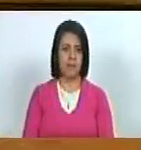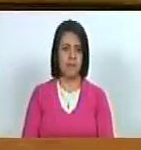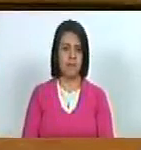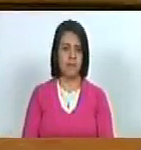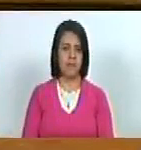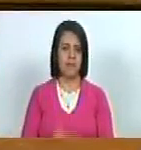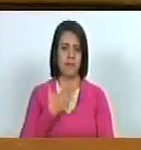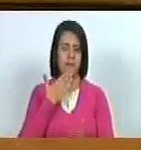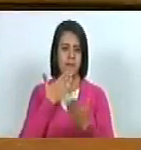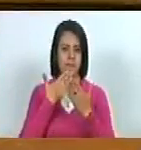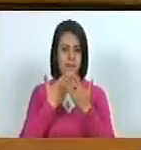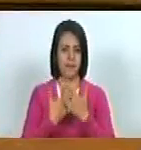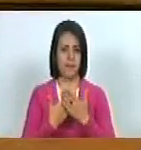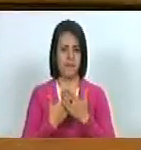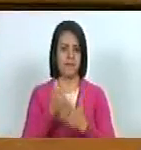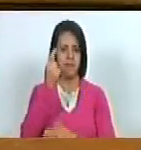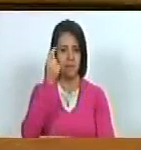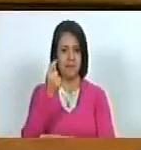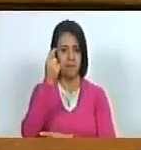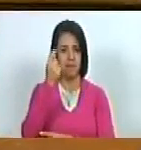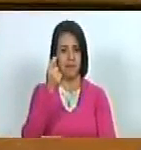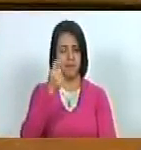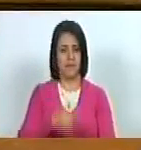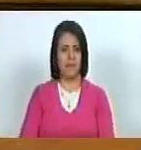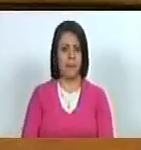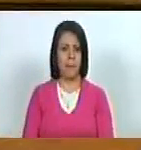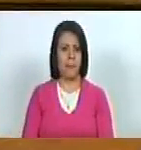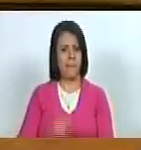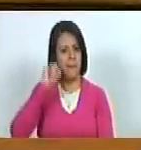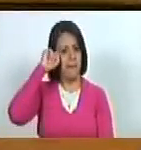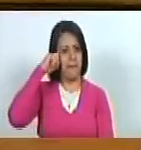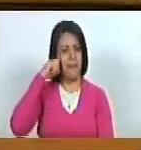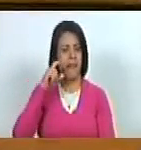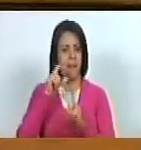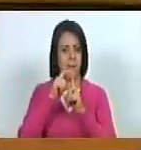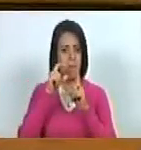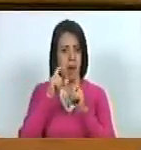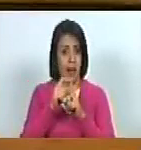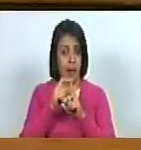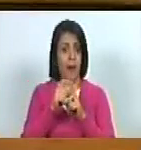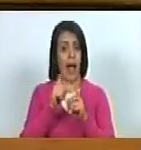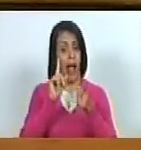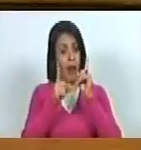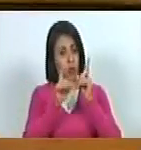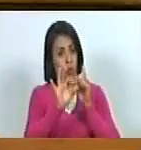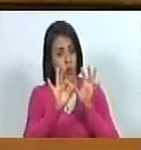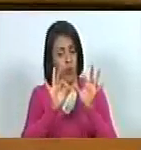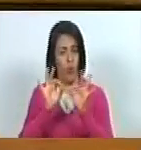Gracias, diputado. Recuerda que las palabras y las términas tienen acepciones, ¿no?